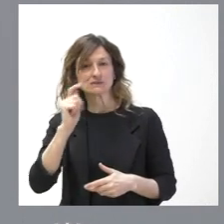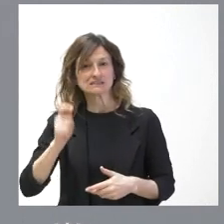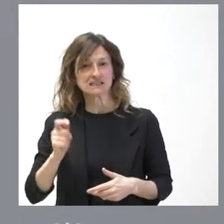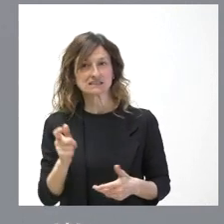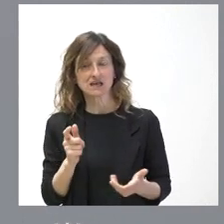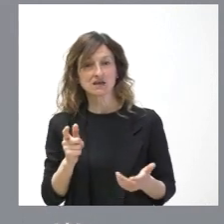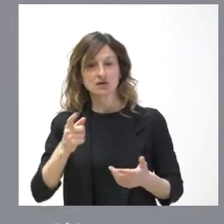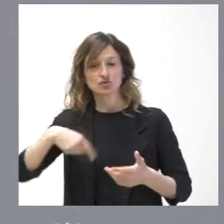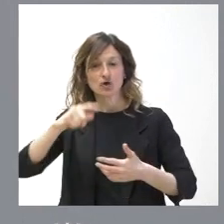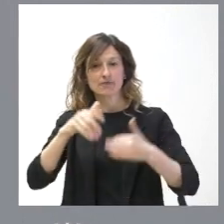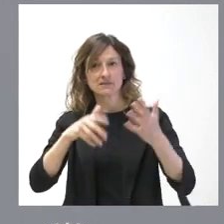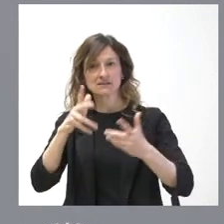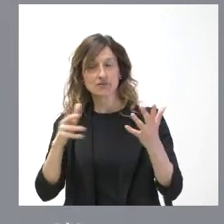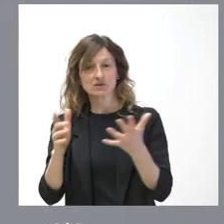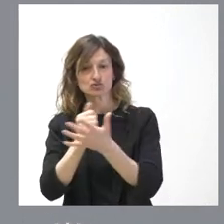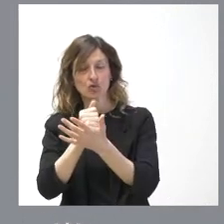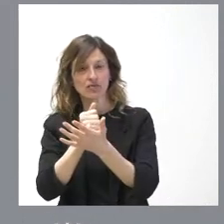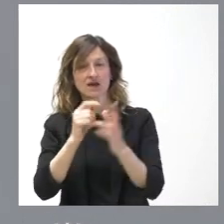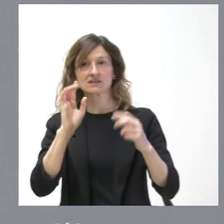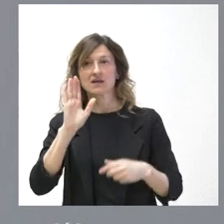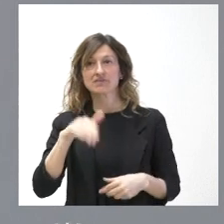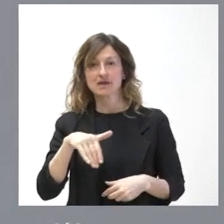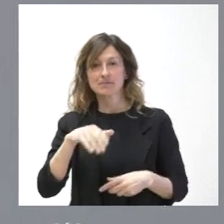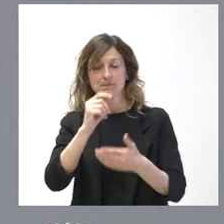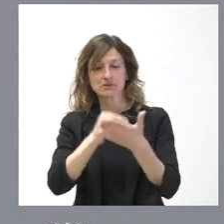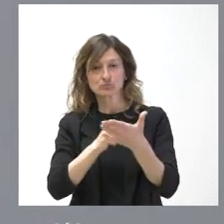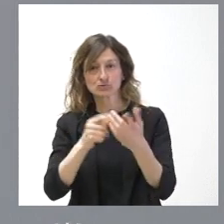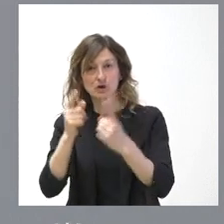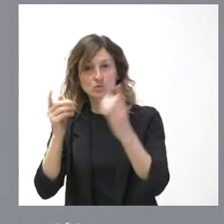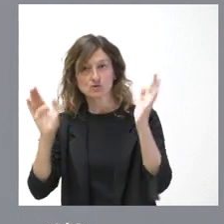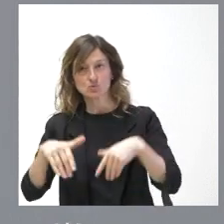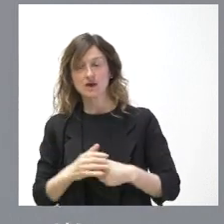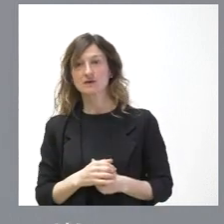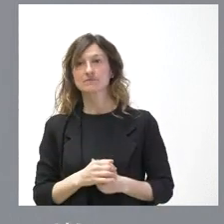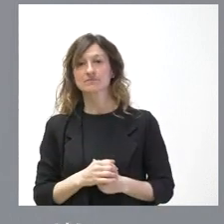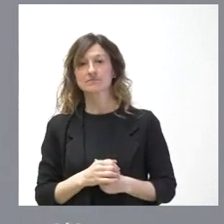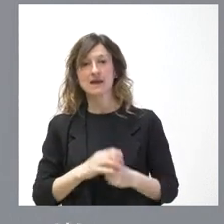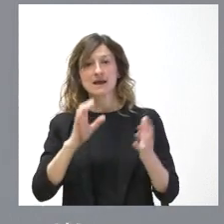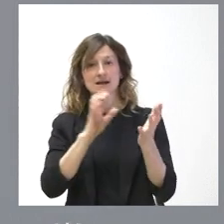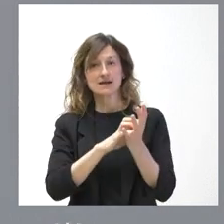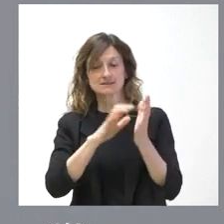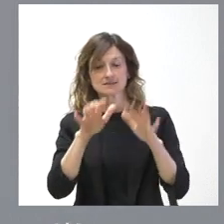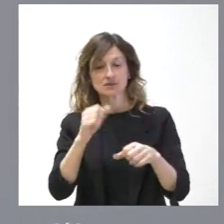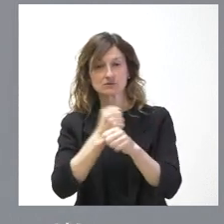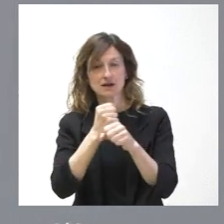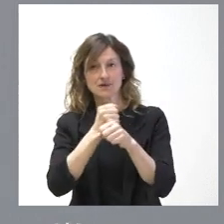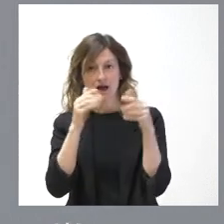todas las administraciones, como saben ustedes, pues tengan este presupuesto. Cuando hablábamos a qué nos dedicamos en Castilla y León, pues justo a esto,